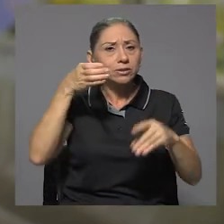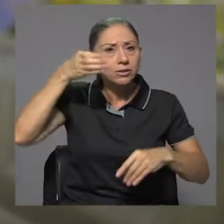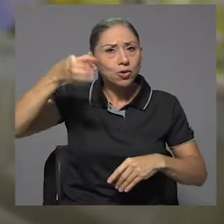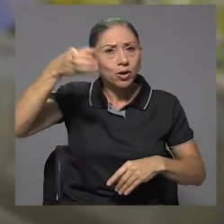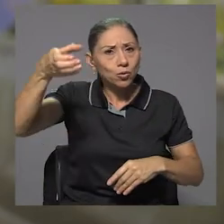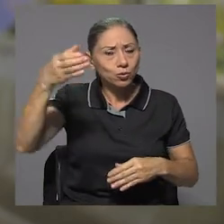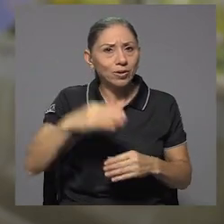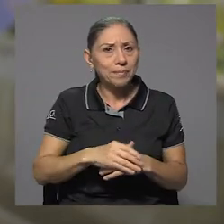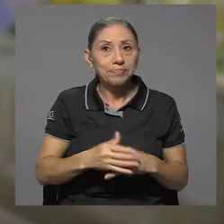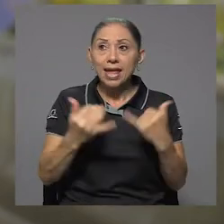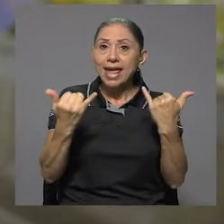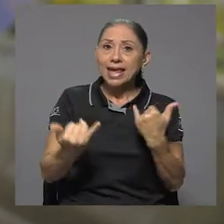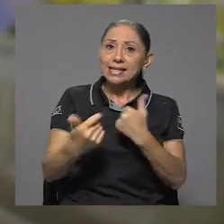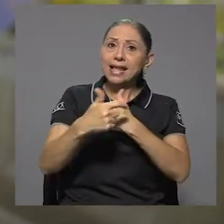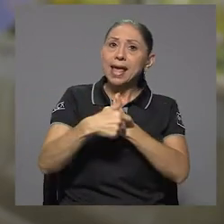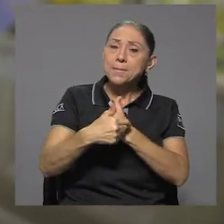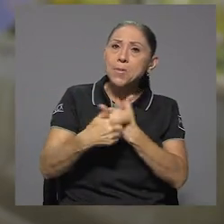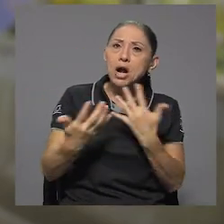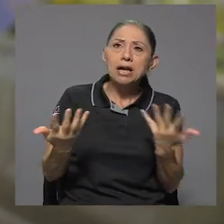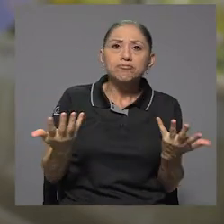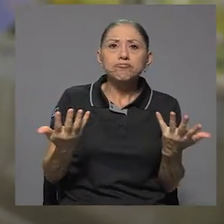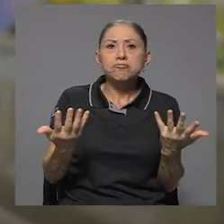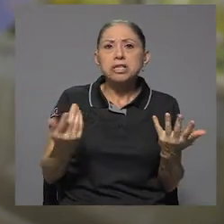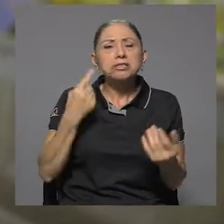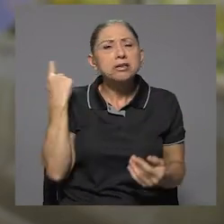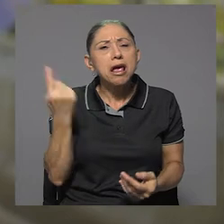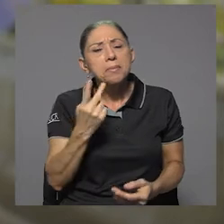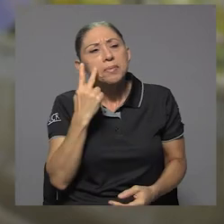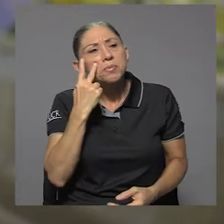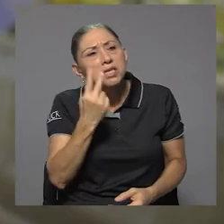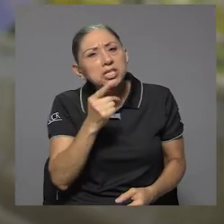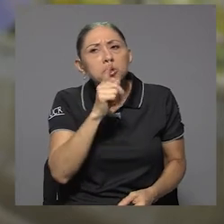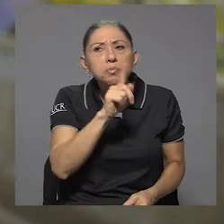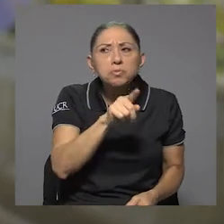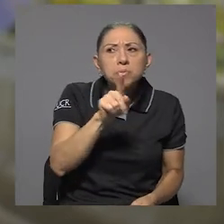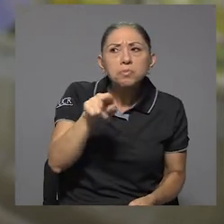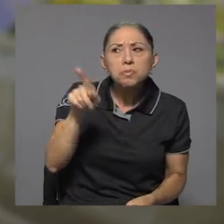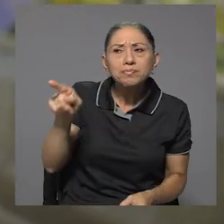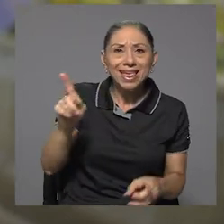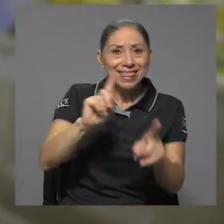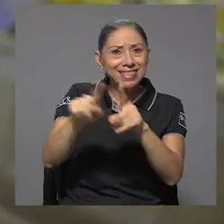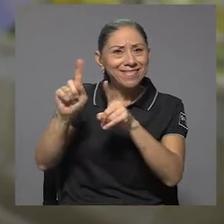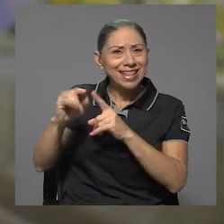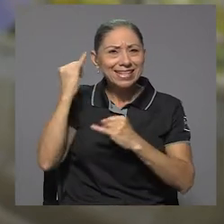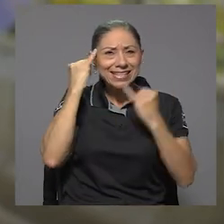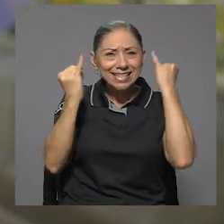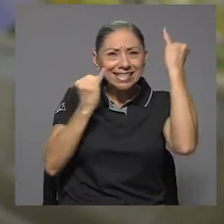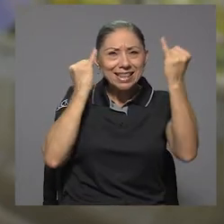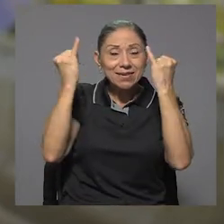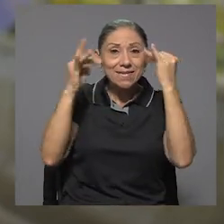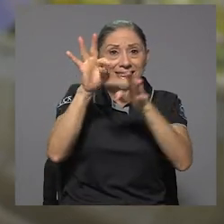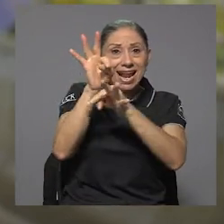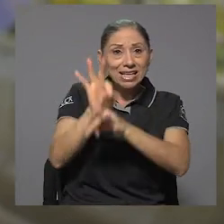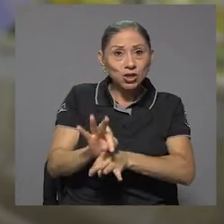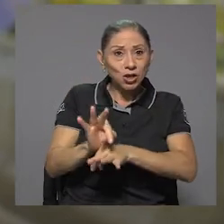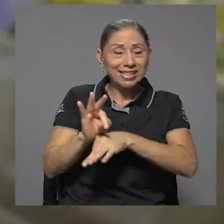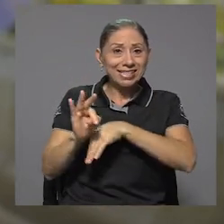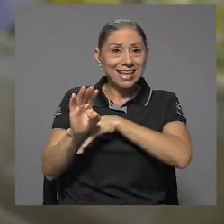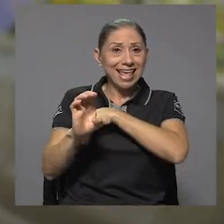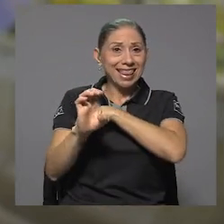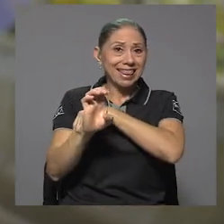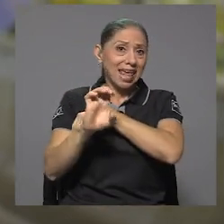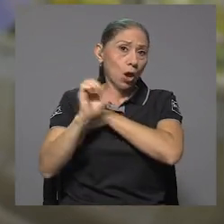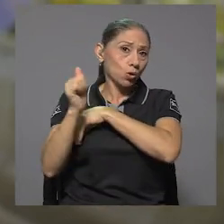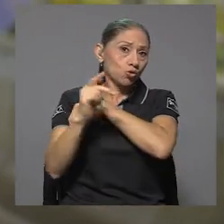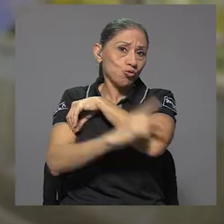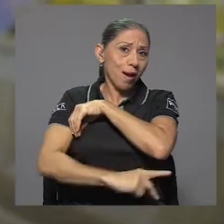en esta época normalmente hemos visto otras iniciativas de tradiciones extranjeras, pero bueno,